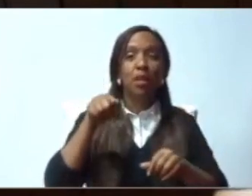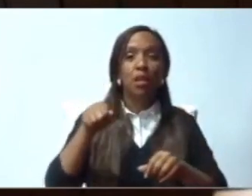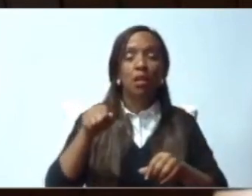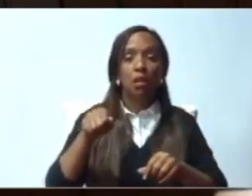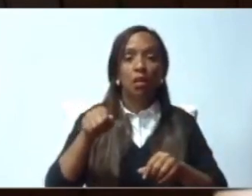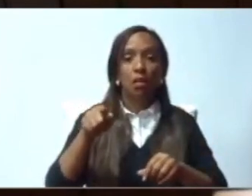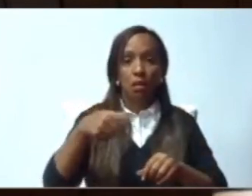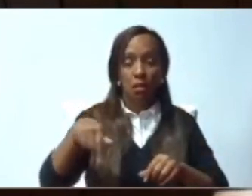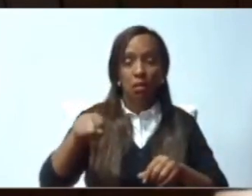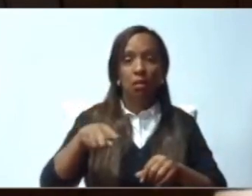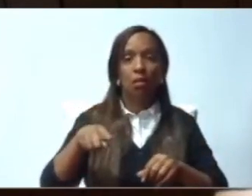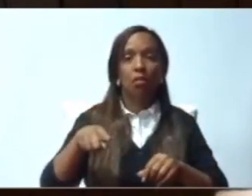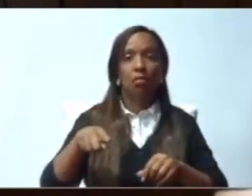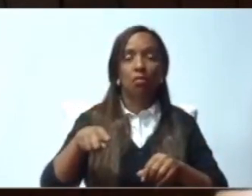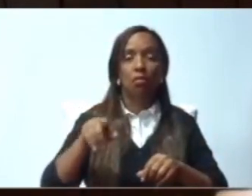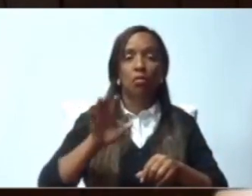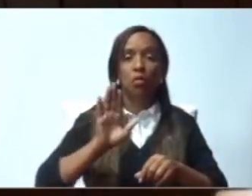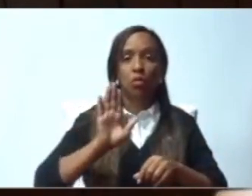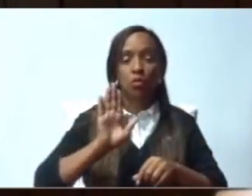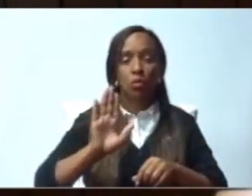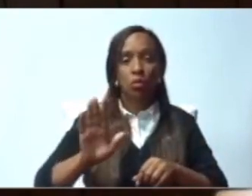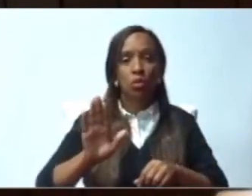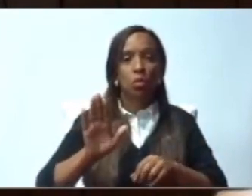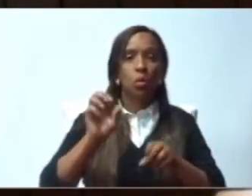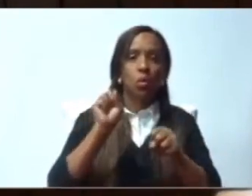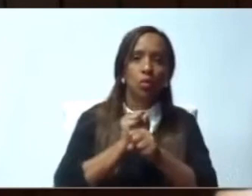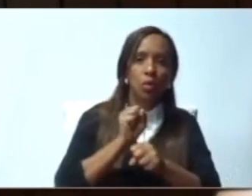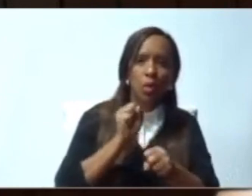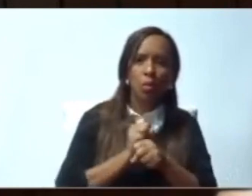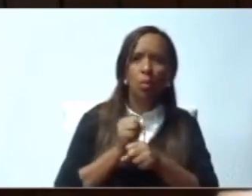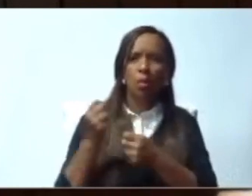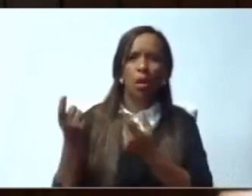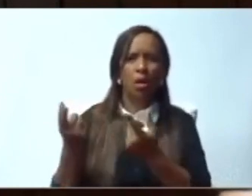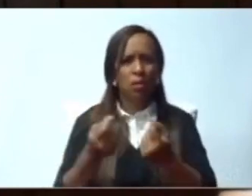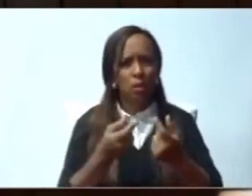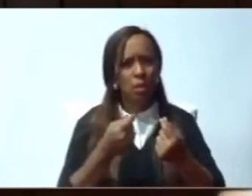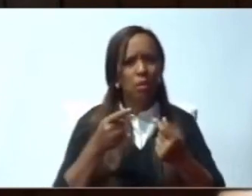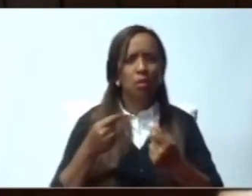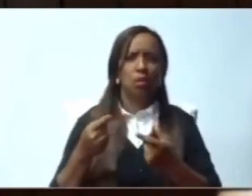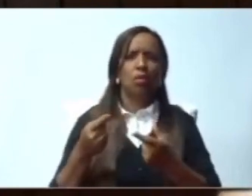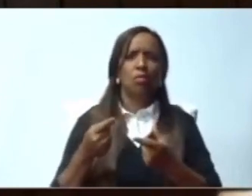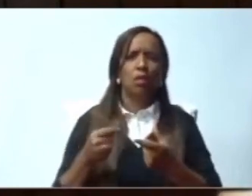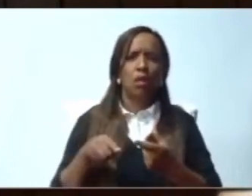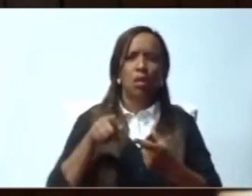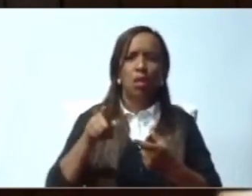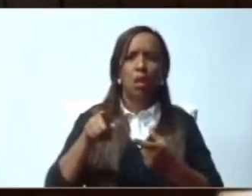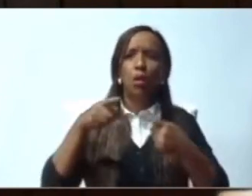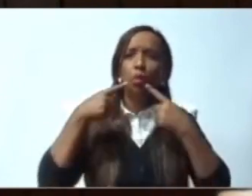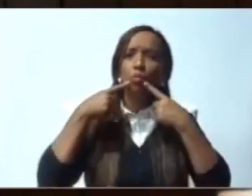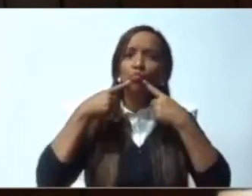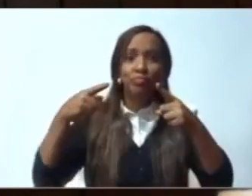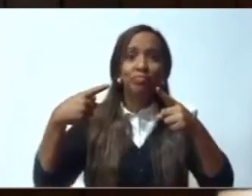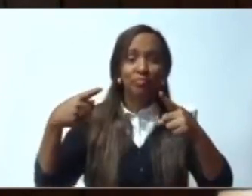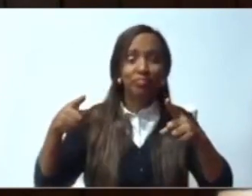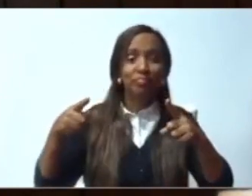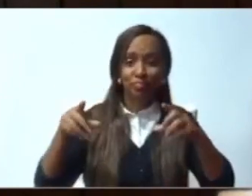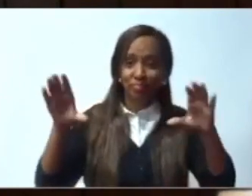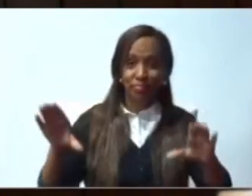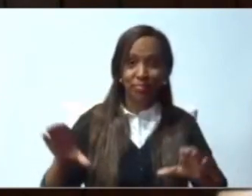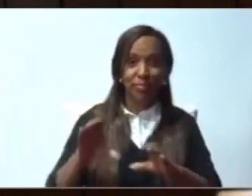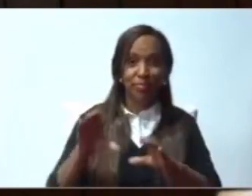y en cada uno de los espacios geográficos donde se han desempeñado. Hoy nosotros, aquí desde